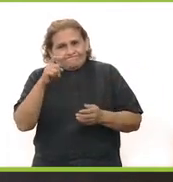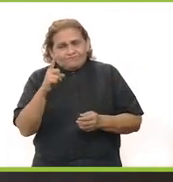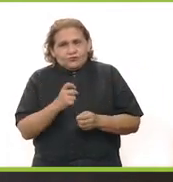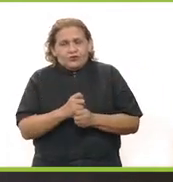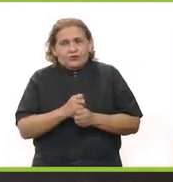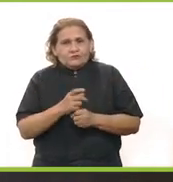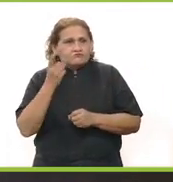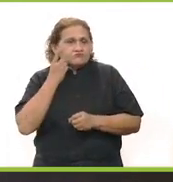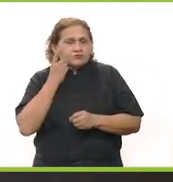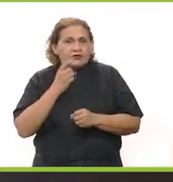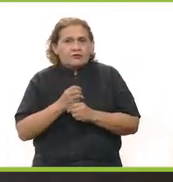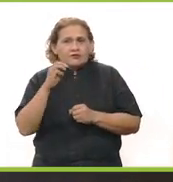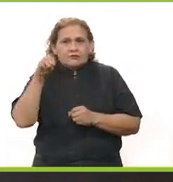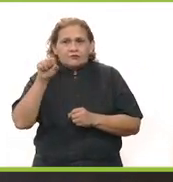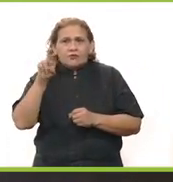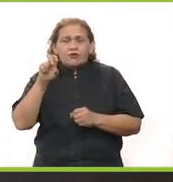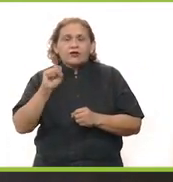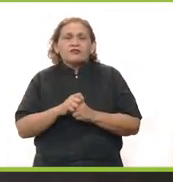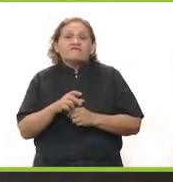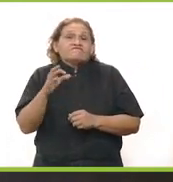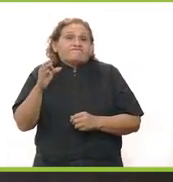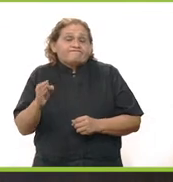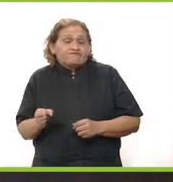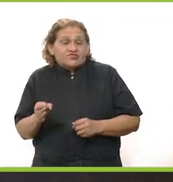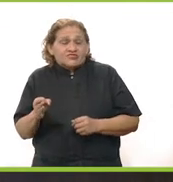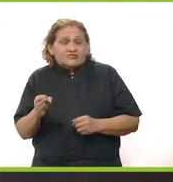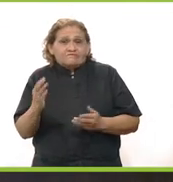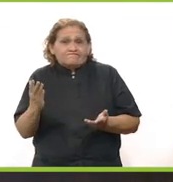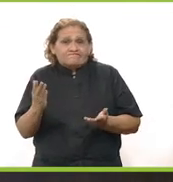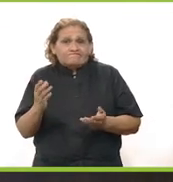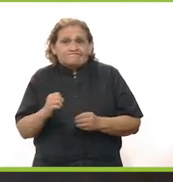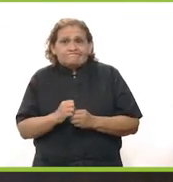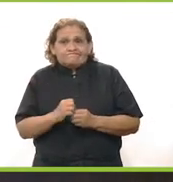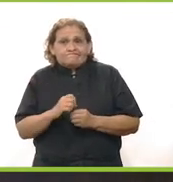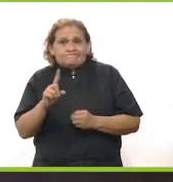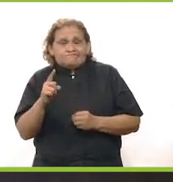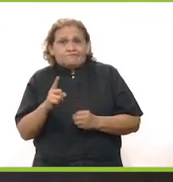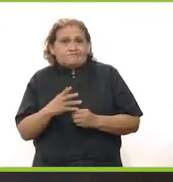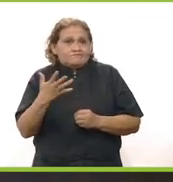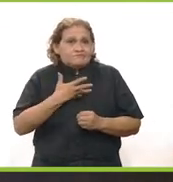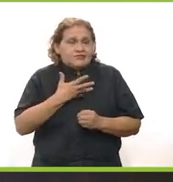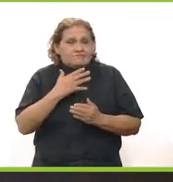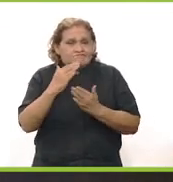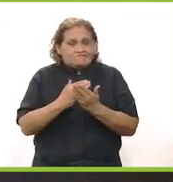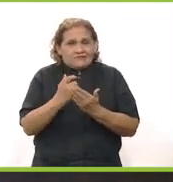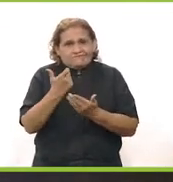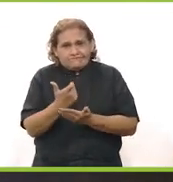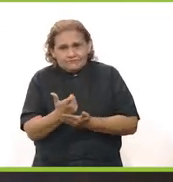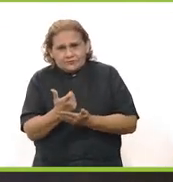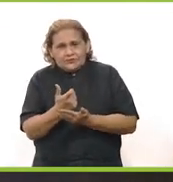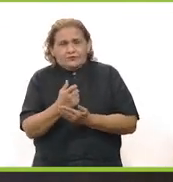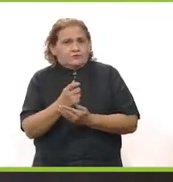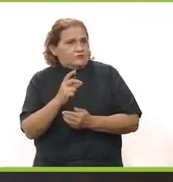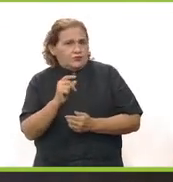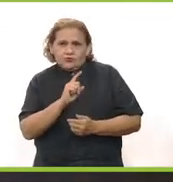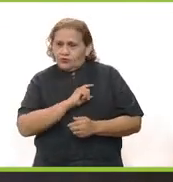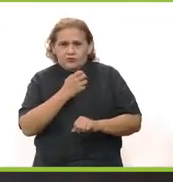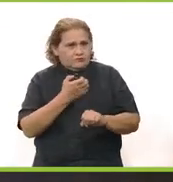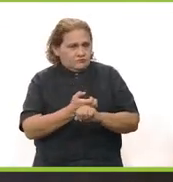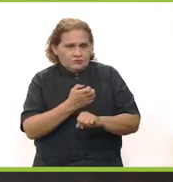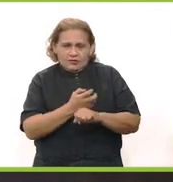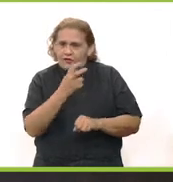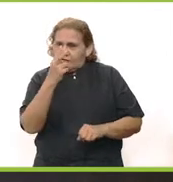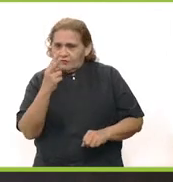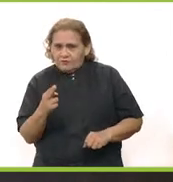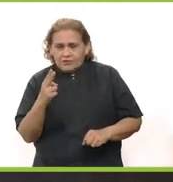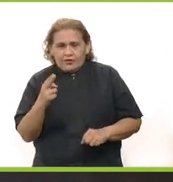de pesos. Desafortunadamente los diputados de Morena decidieron aprobar el presupuesto así como mandó y pues evidentemente tenemos menos recursos no solamente